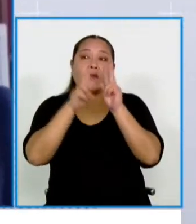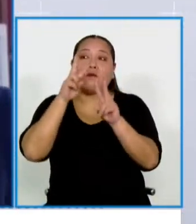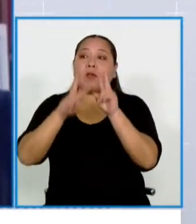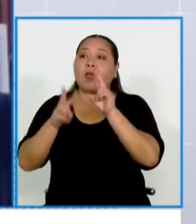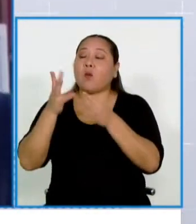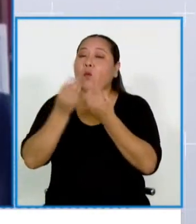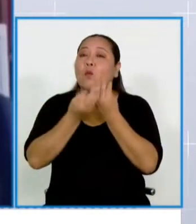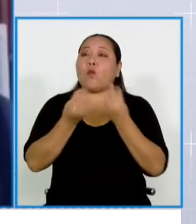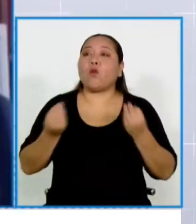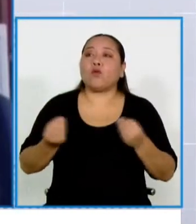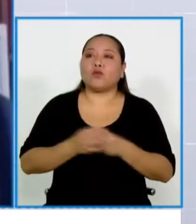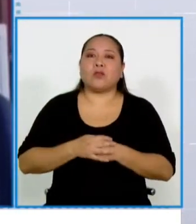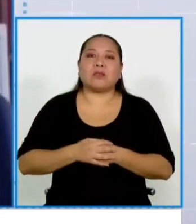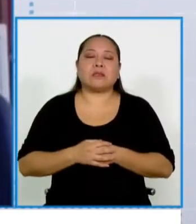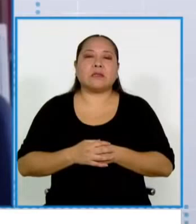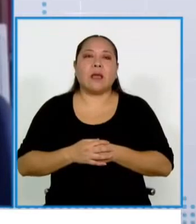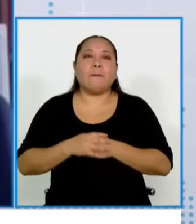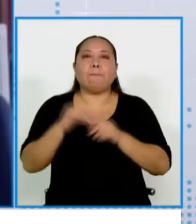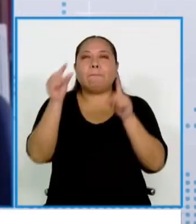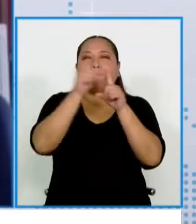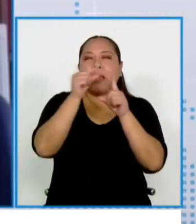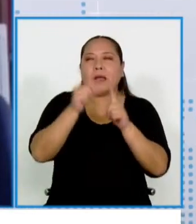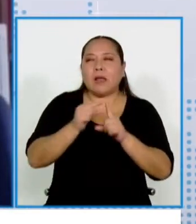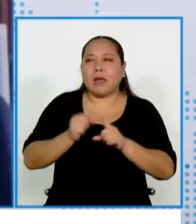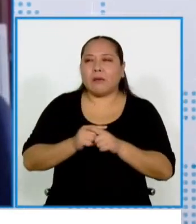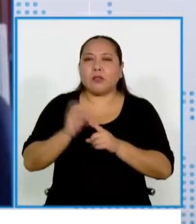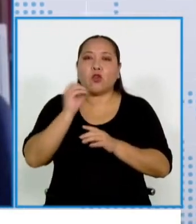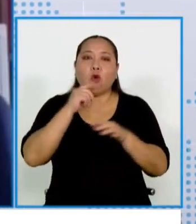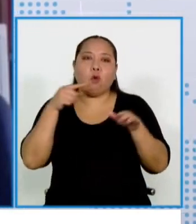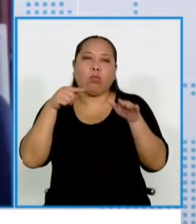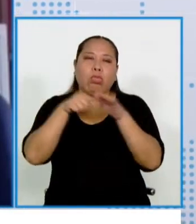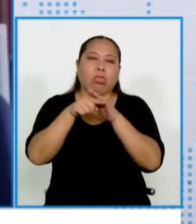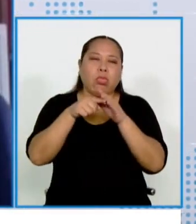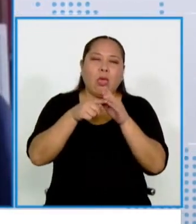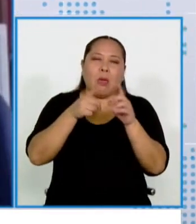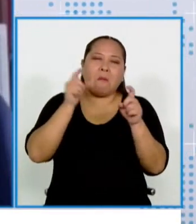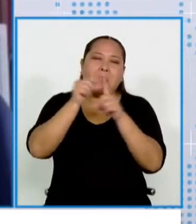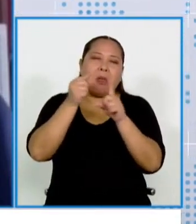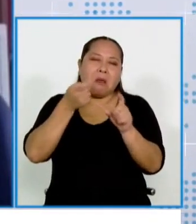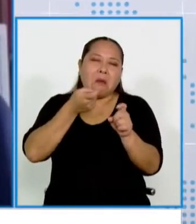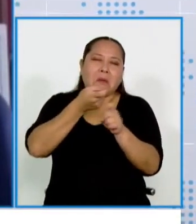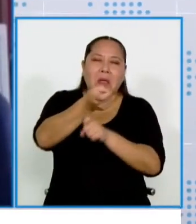calificativos y sobre todo ataques de los diferentes candidatos.